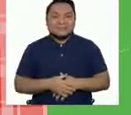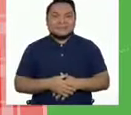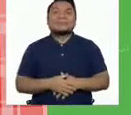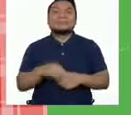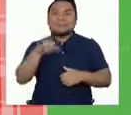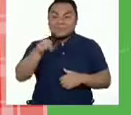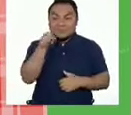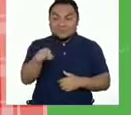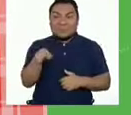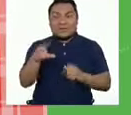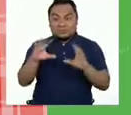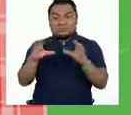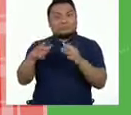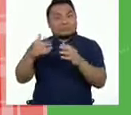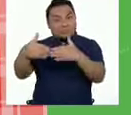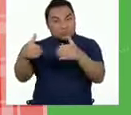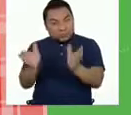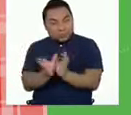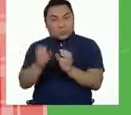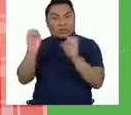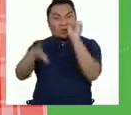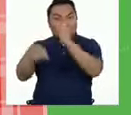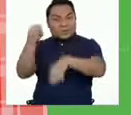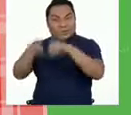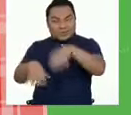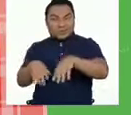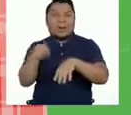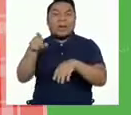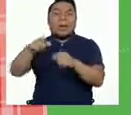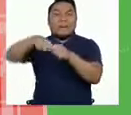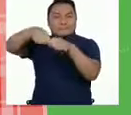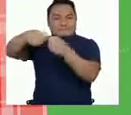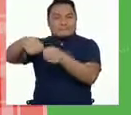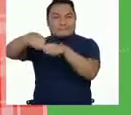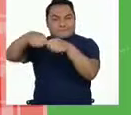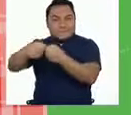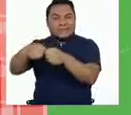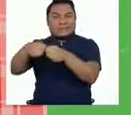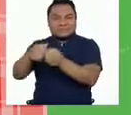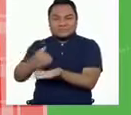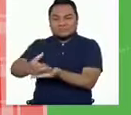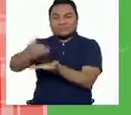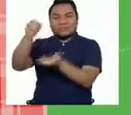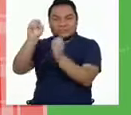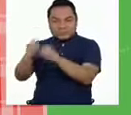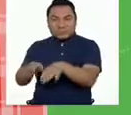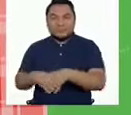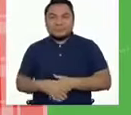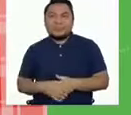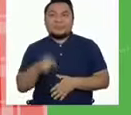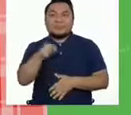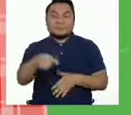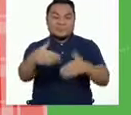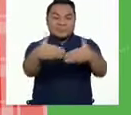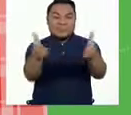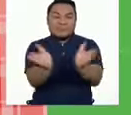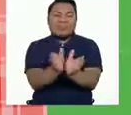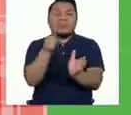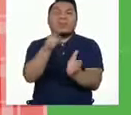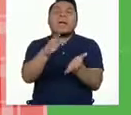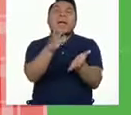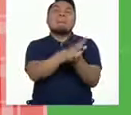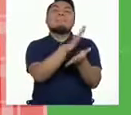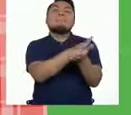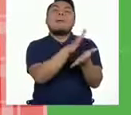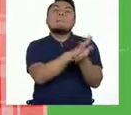Tenemos el grupo de los plásticos, donde están la bolsa de plástico y la botella de plástico. Por aquí tenemos el grupo de los